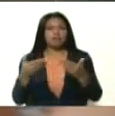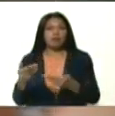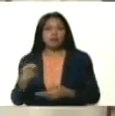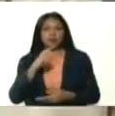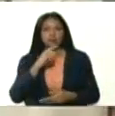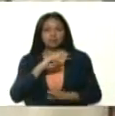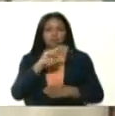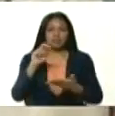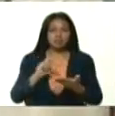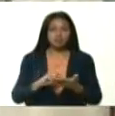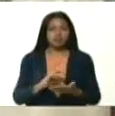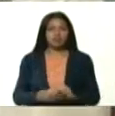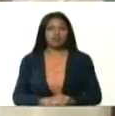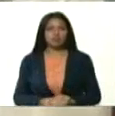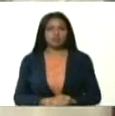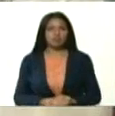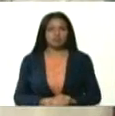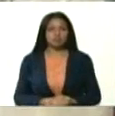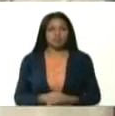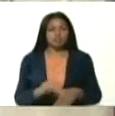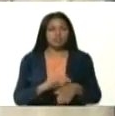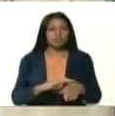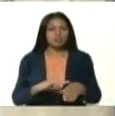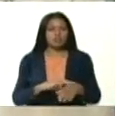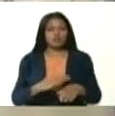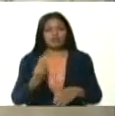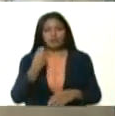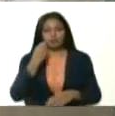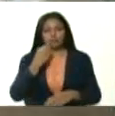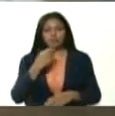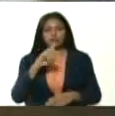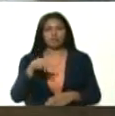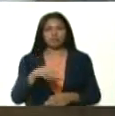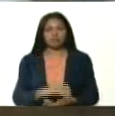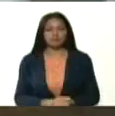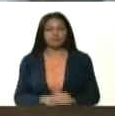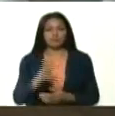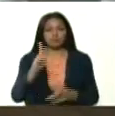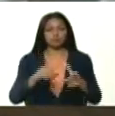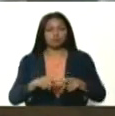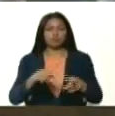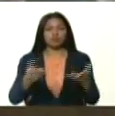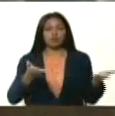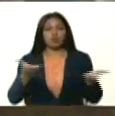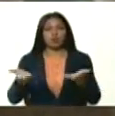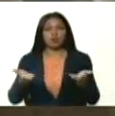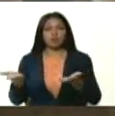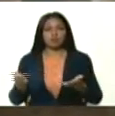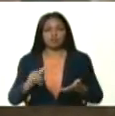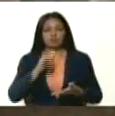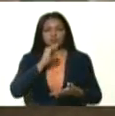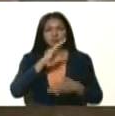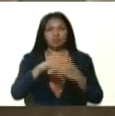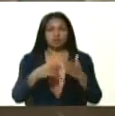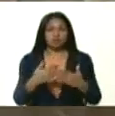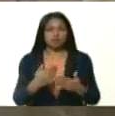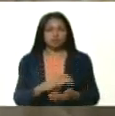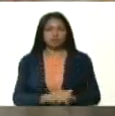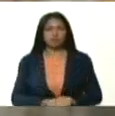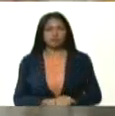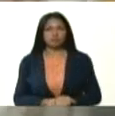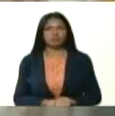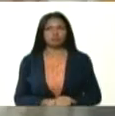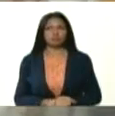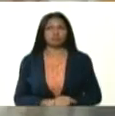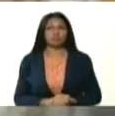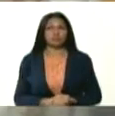nacional que conduce el Ministerio del Poder Popular para la alimentación con toda su plataforma logística de transportación y almacenamiento. El nivel